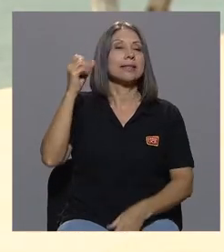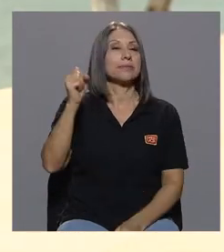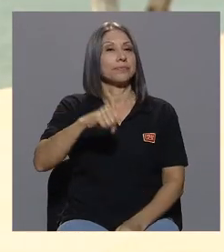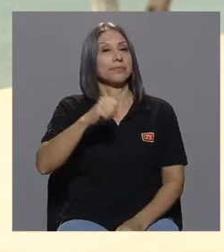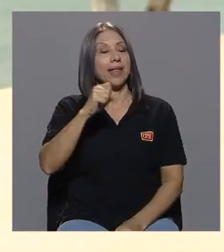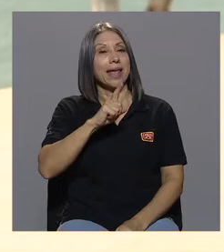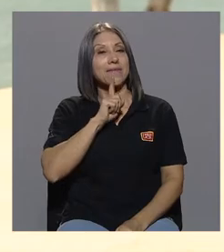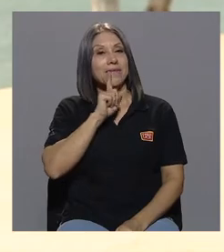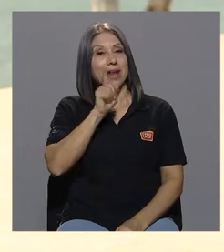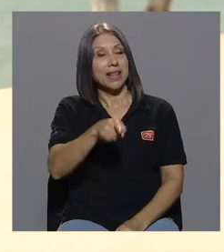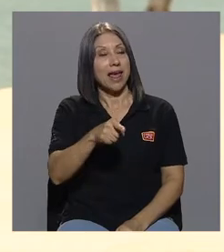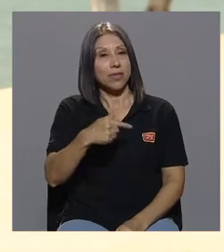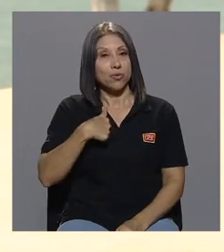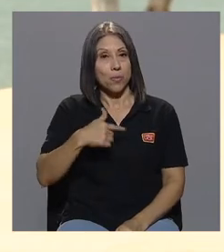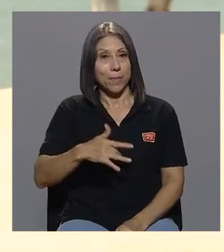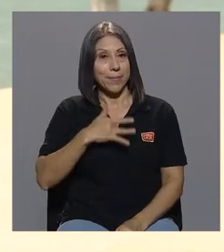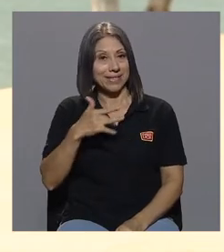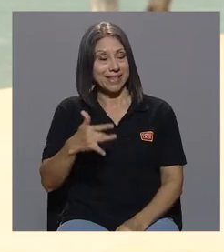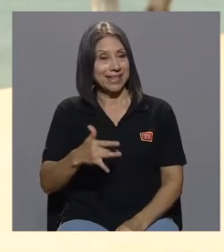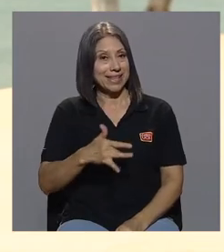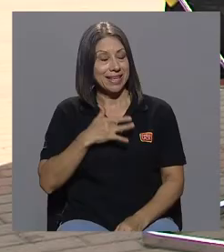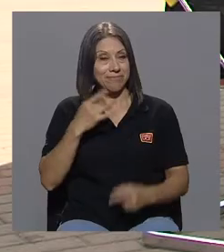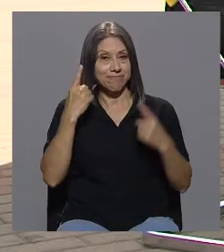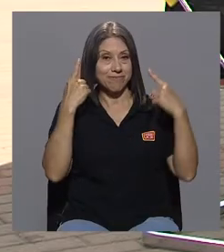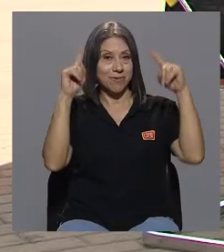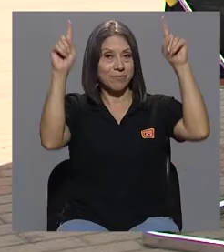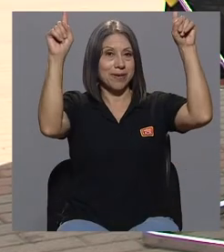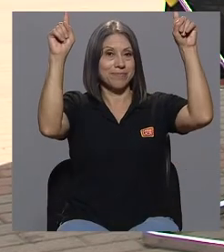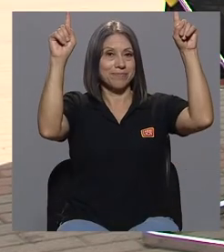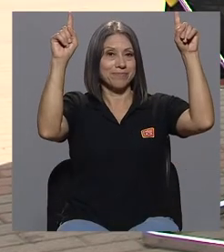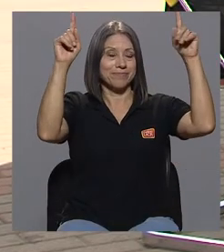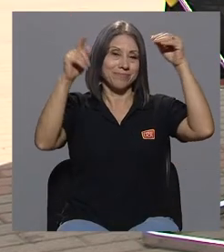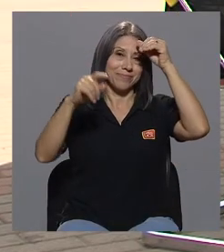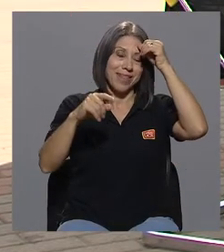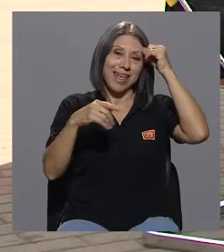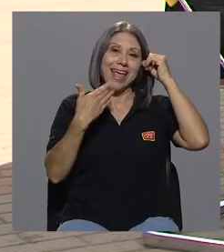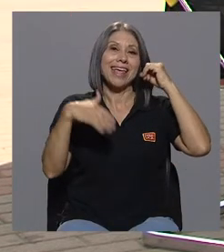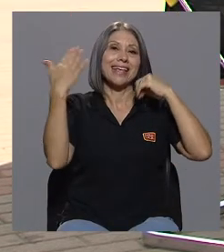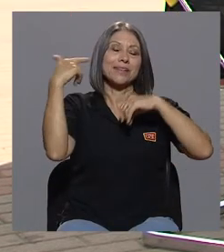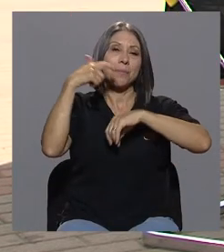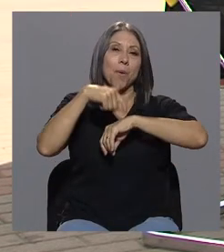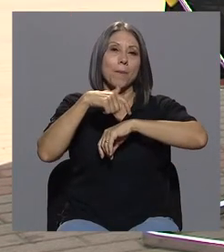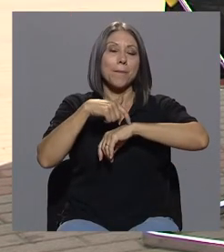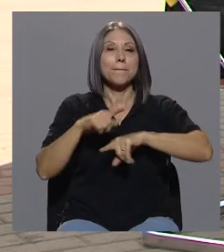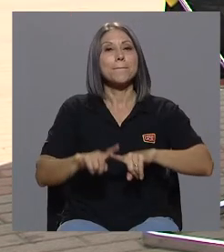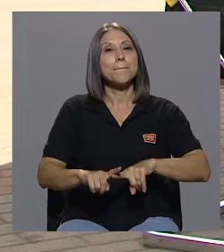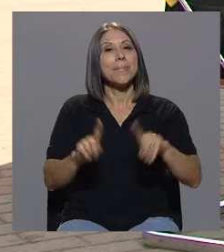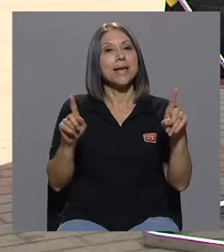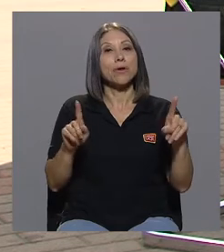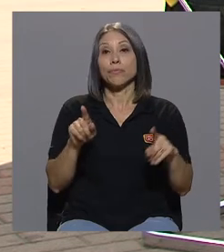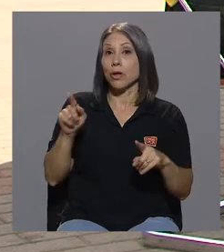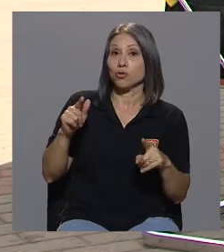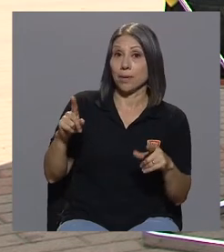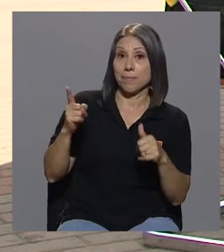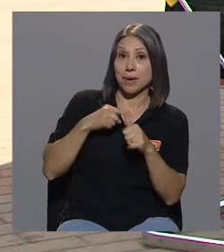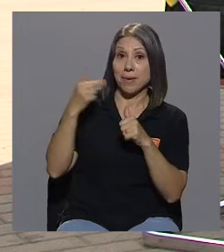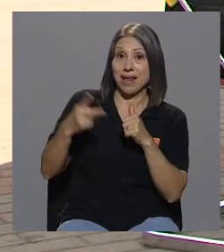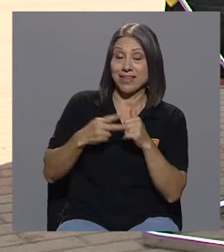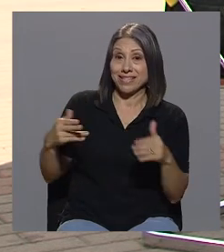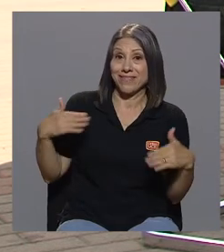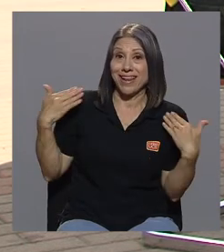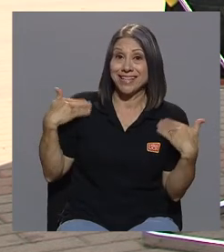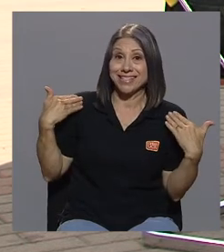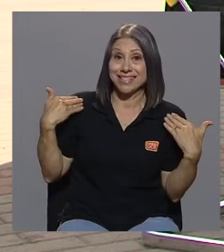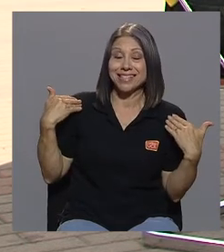me sentí realizado en ese momento pero ¿era feliz por primera vez Mario? sí